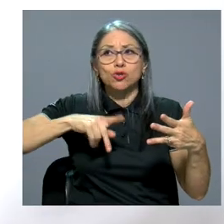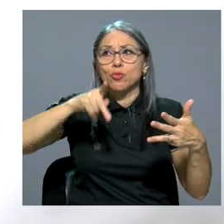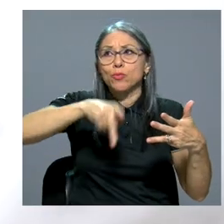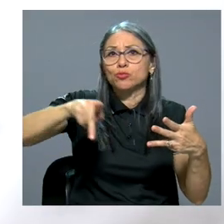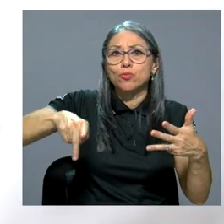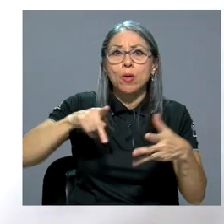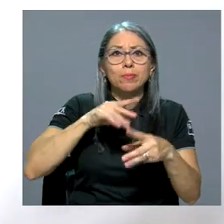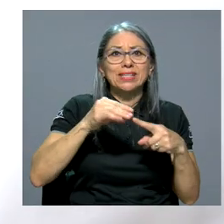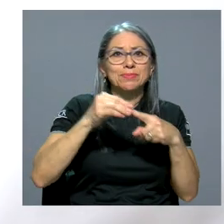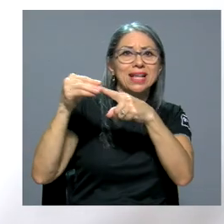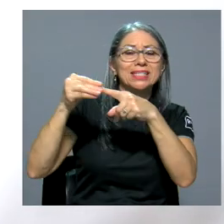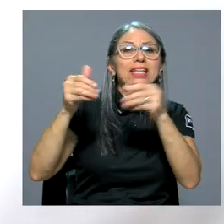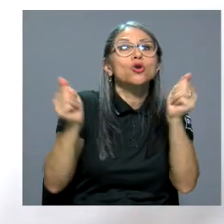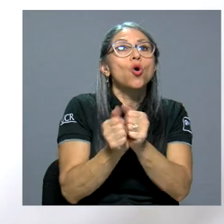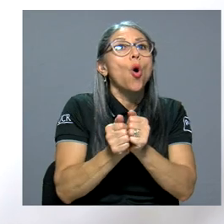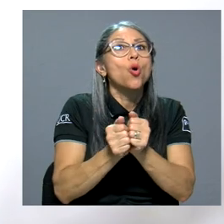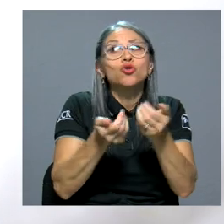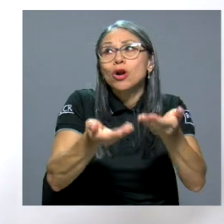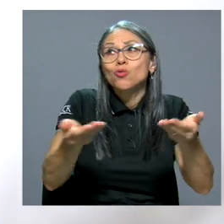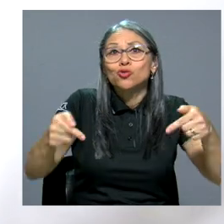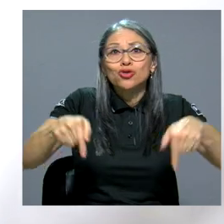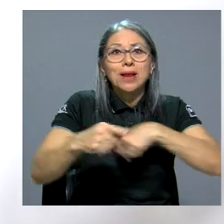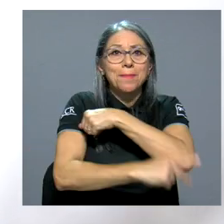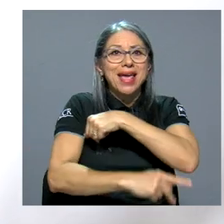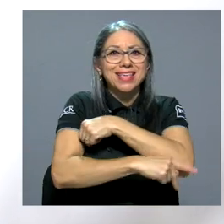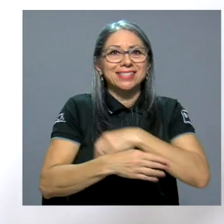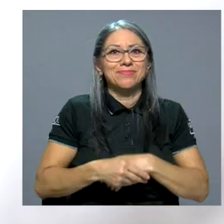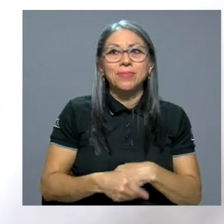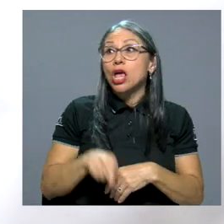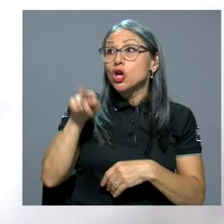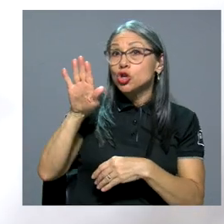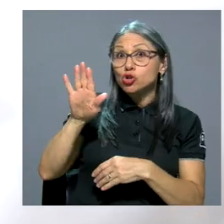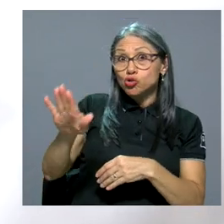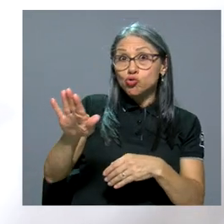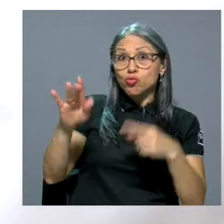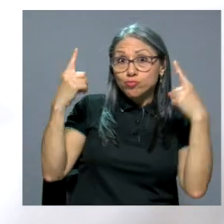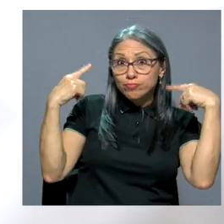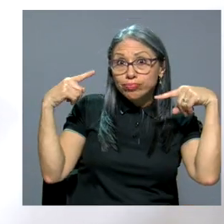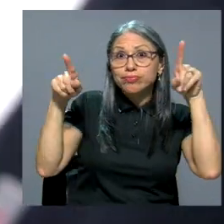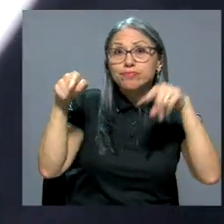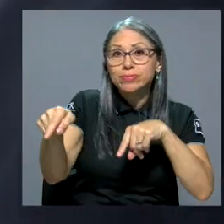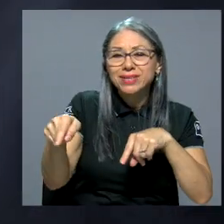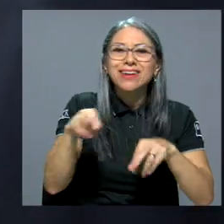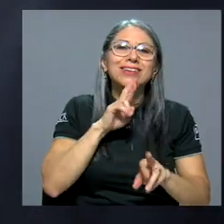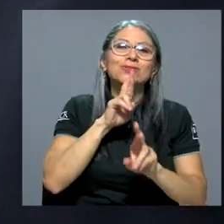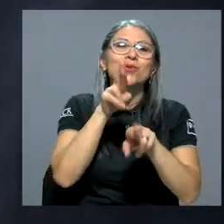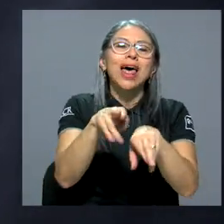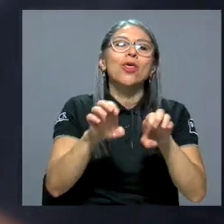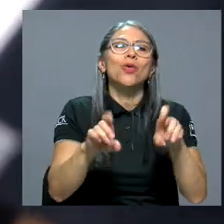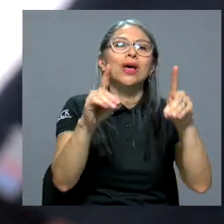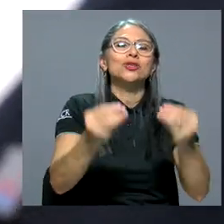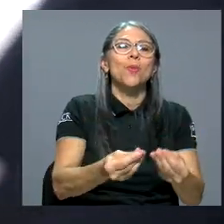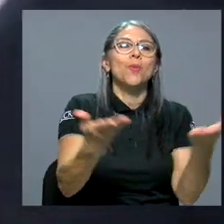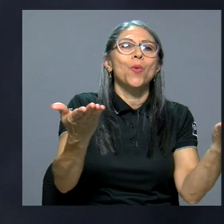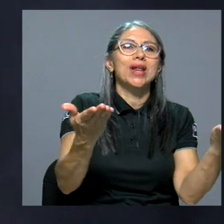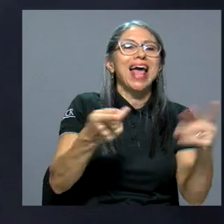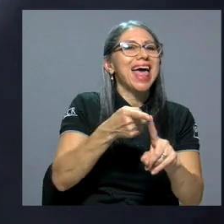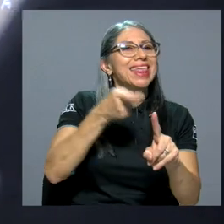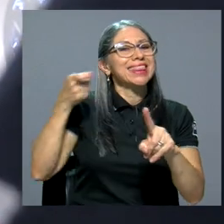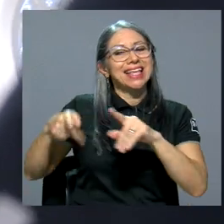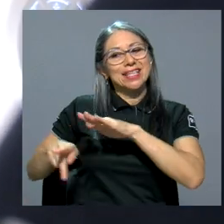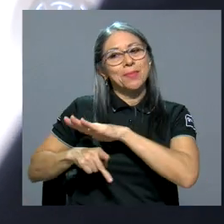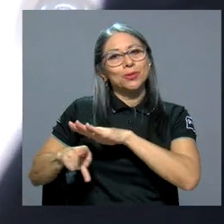del país. Toda la formación académica del Dr. Gutiérrez es producto de la educación pública, desde su paso por la educación